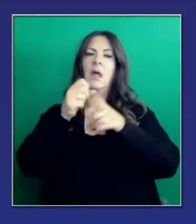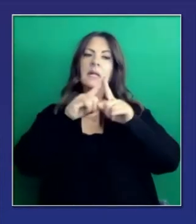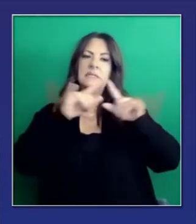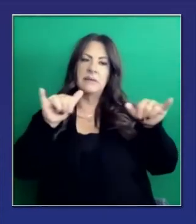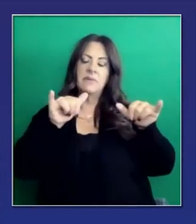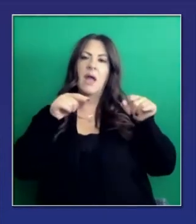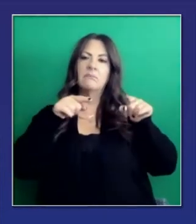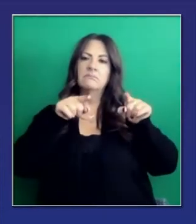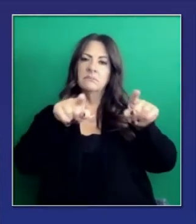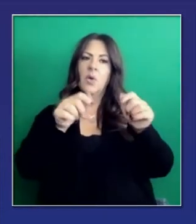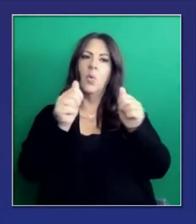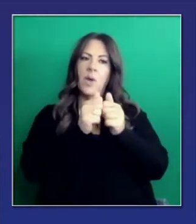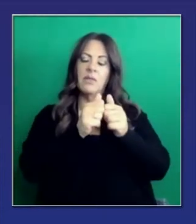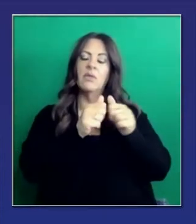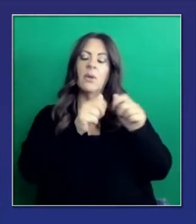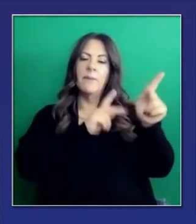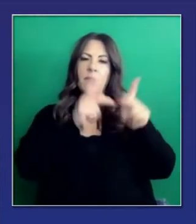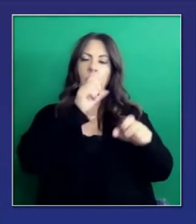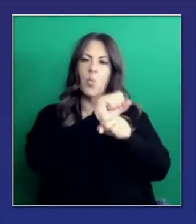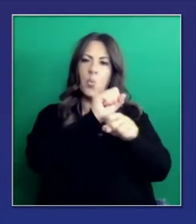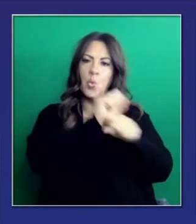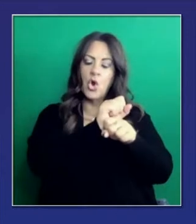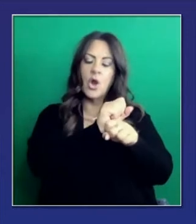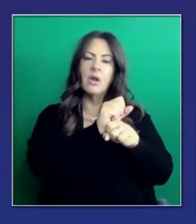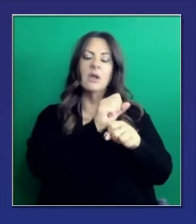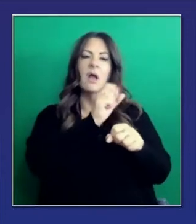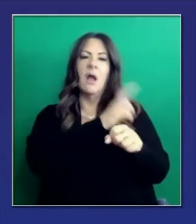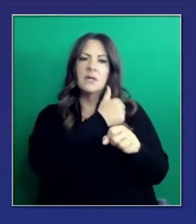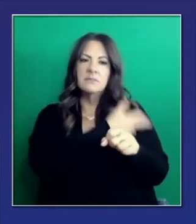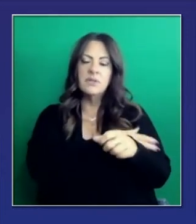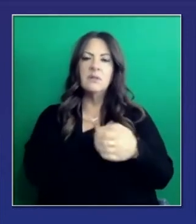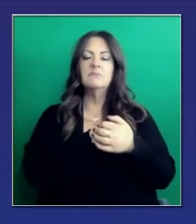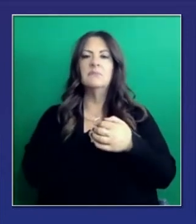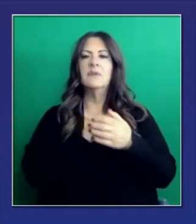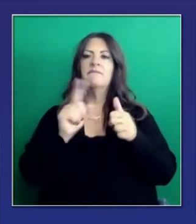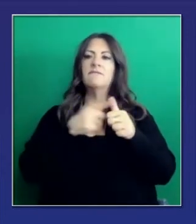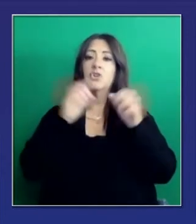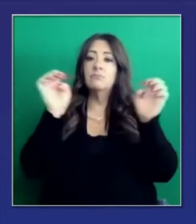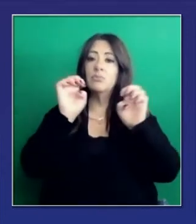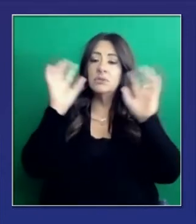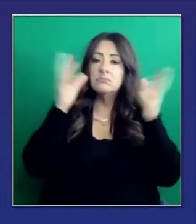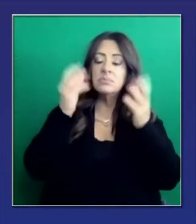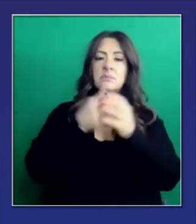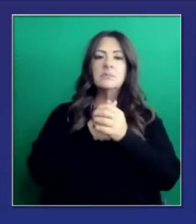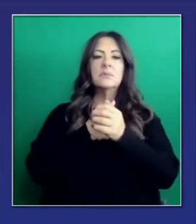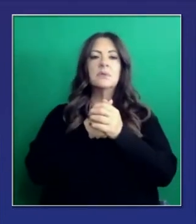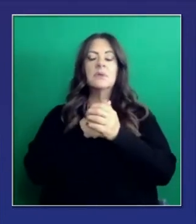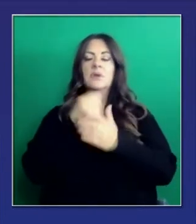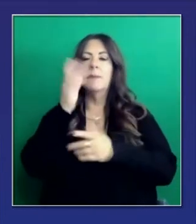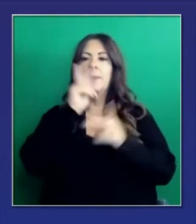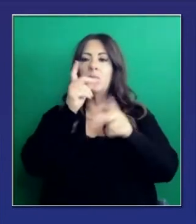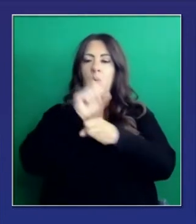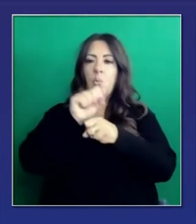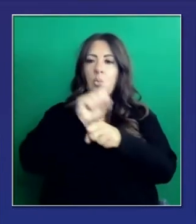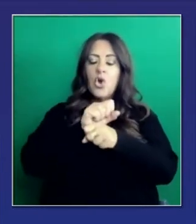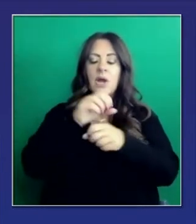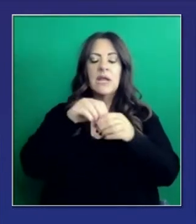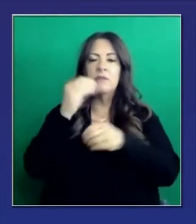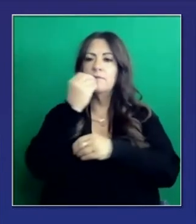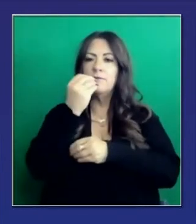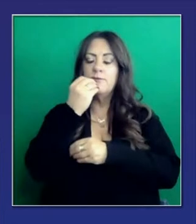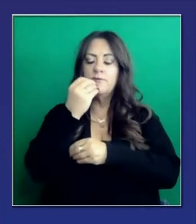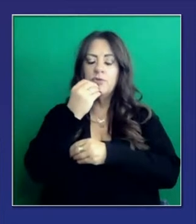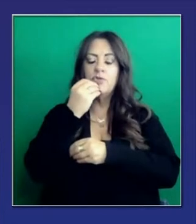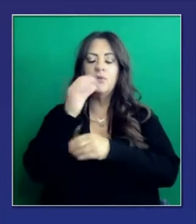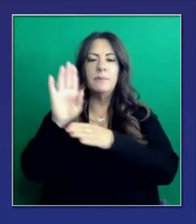los trabajadores de salud, trabajadores de agricultura y personal y maestros de escuelas. Quiero entonces